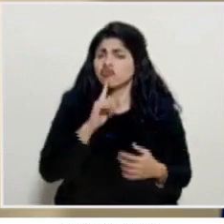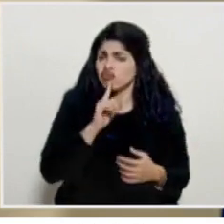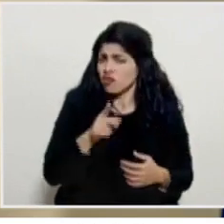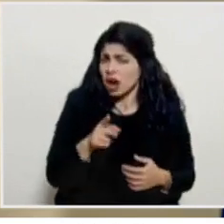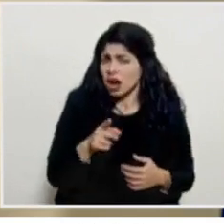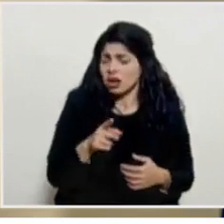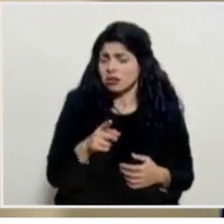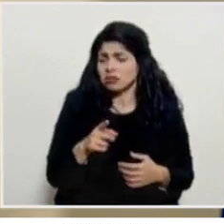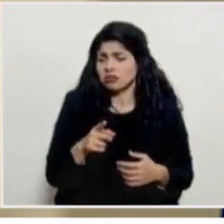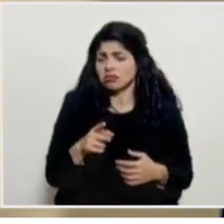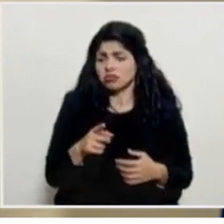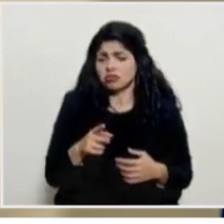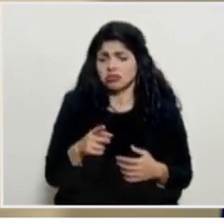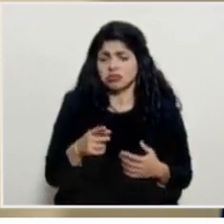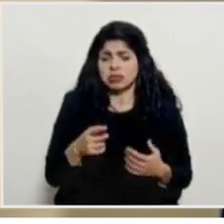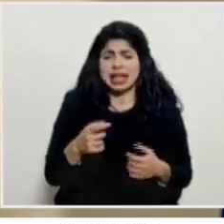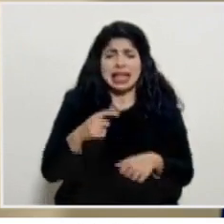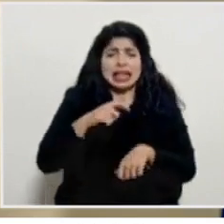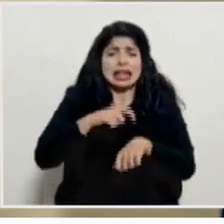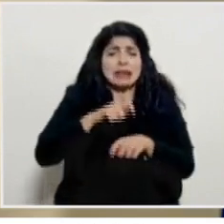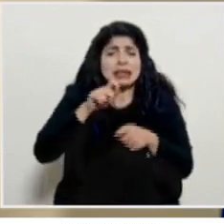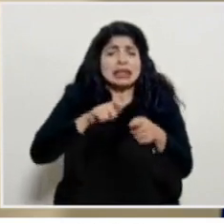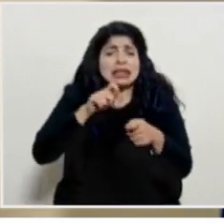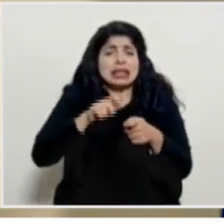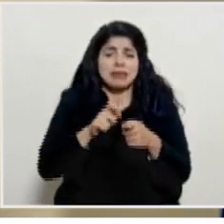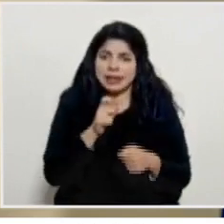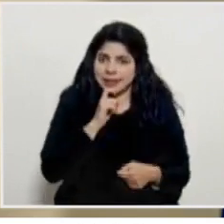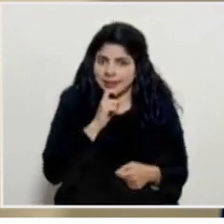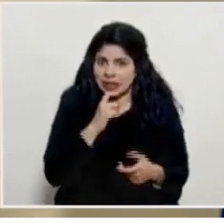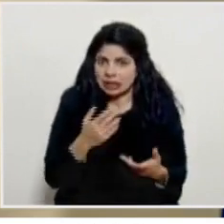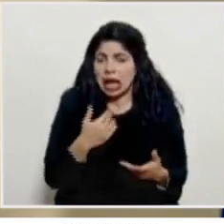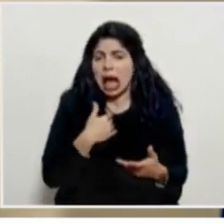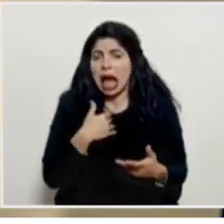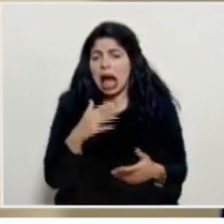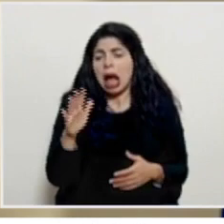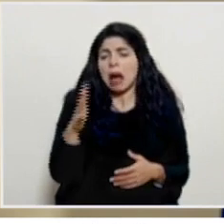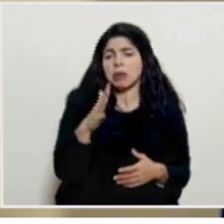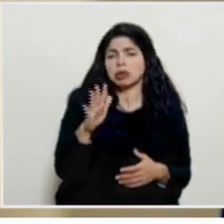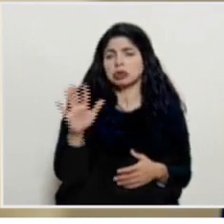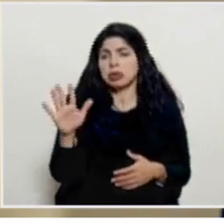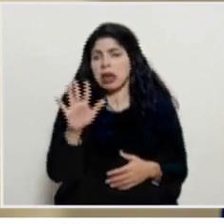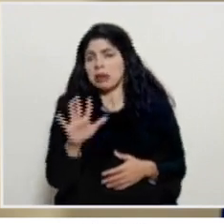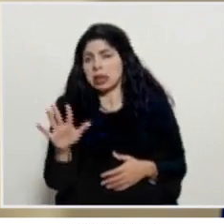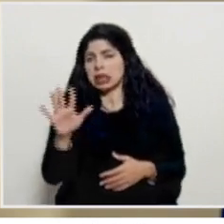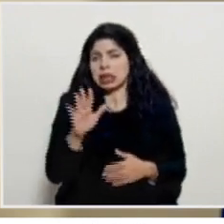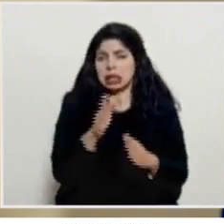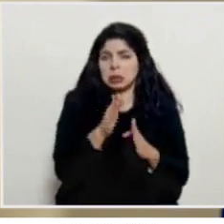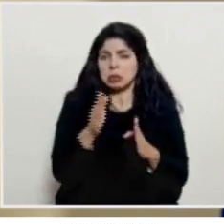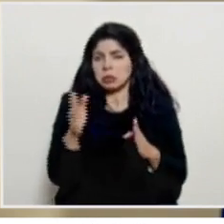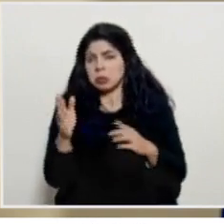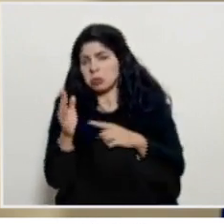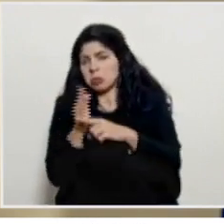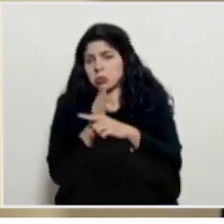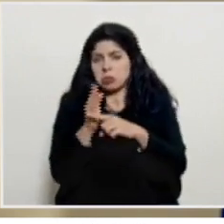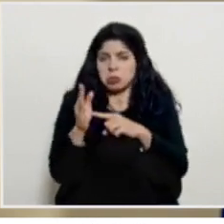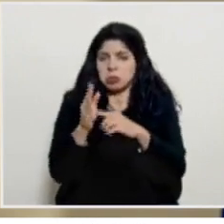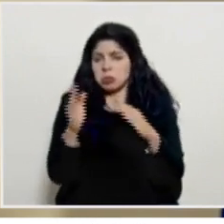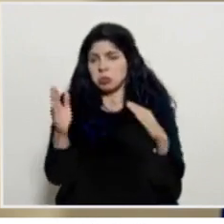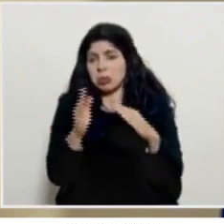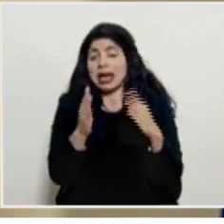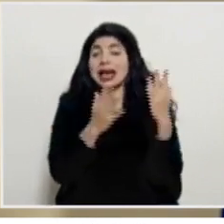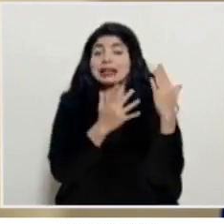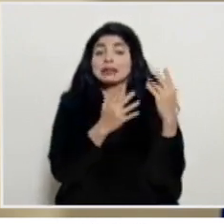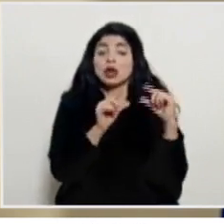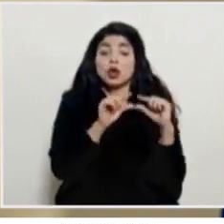no dar un tiempo exacto es difícil o uno maneja rangos y esperaríamos que con el grupo